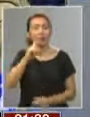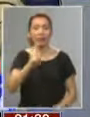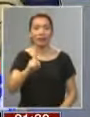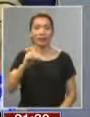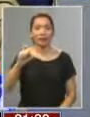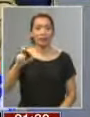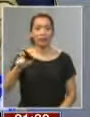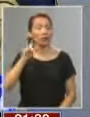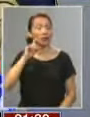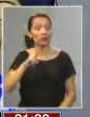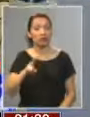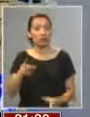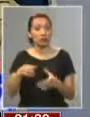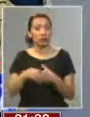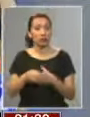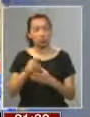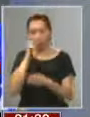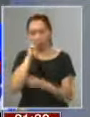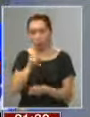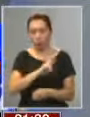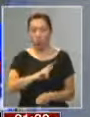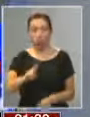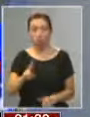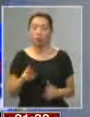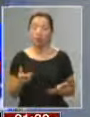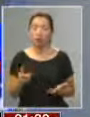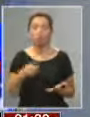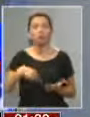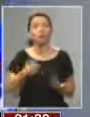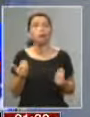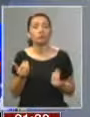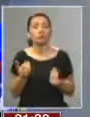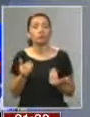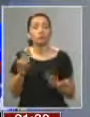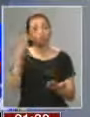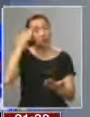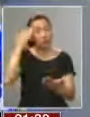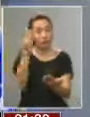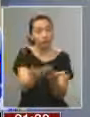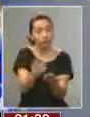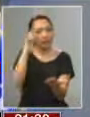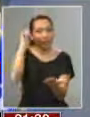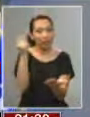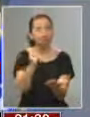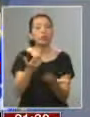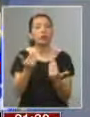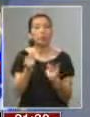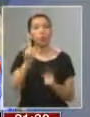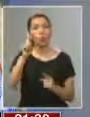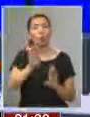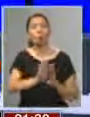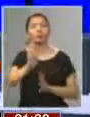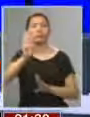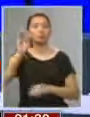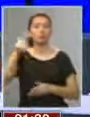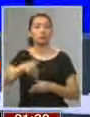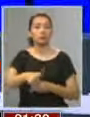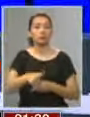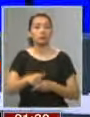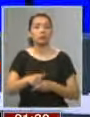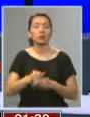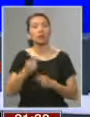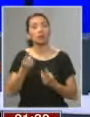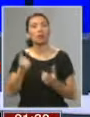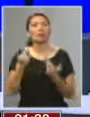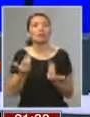sin ser un partido dogmático ni religioso. Entonces necesitamos propuestas y necesitamos una candidatura también. Dogmático ni religioso, pero sí